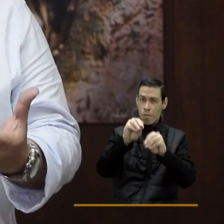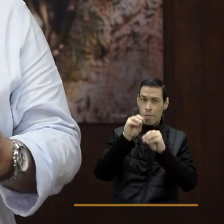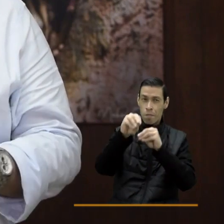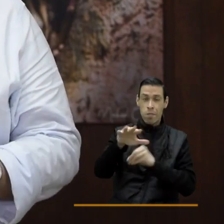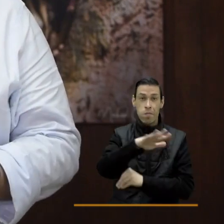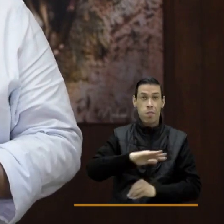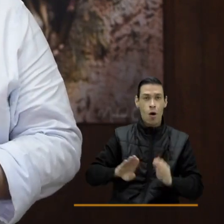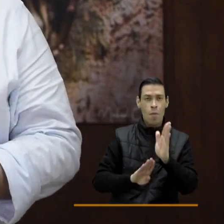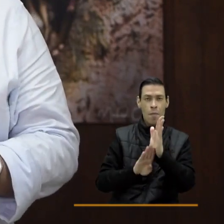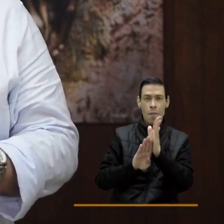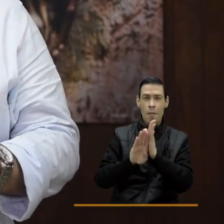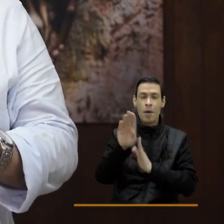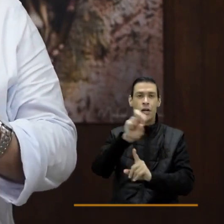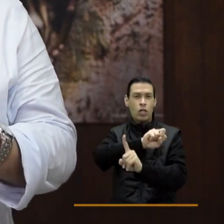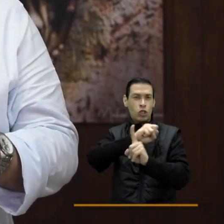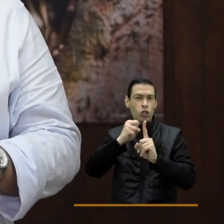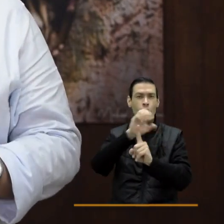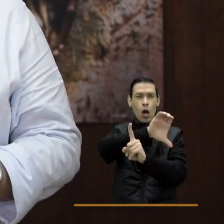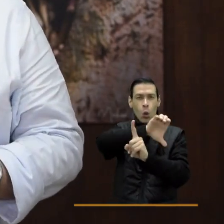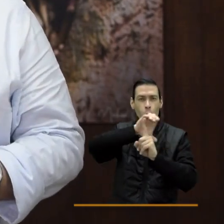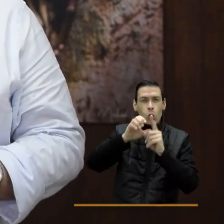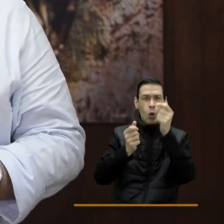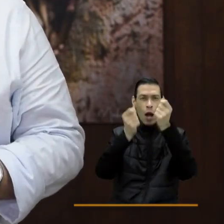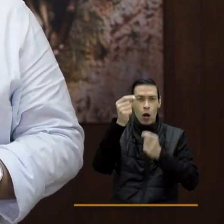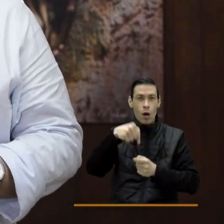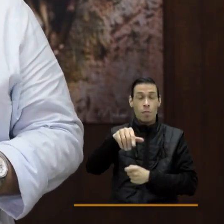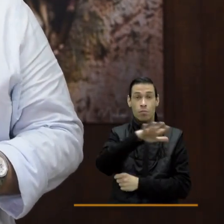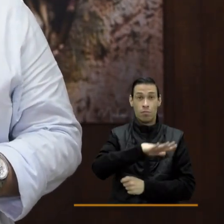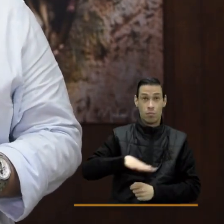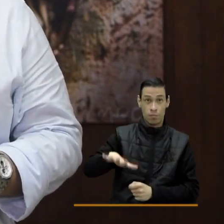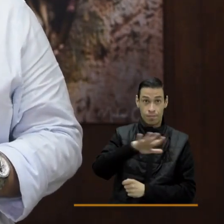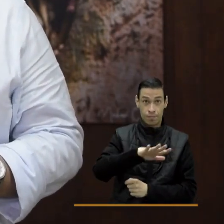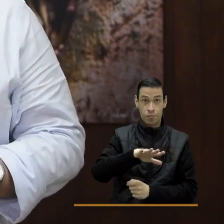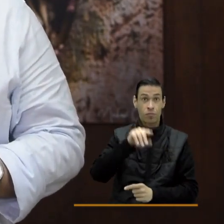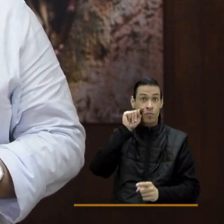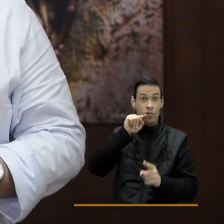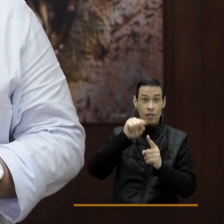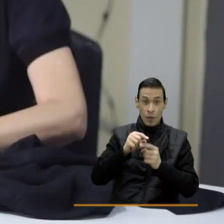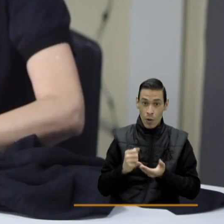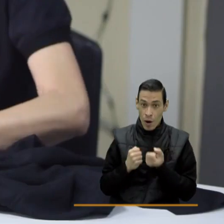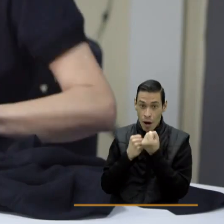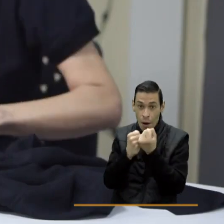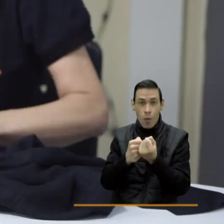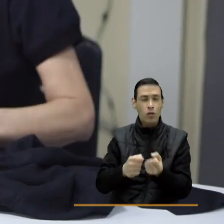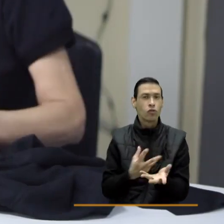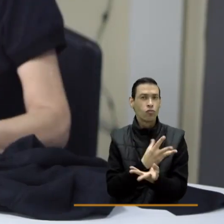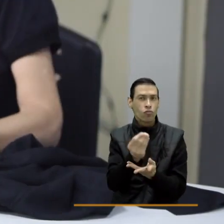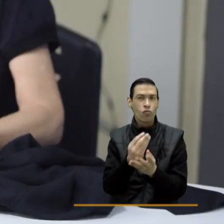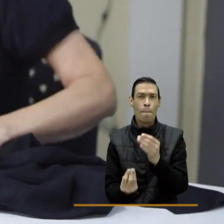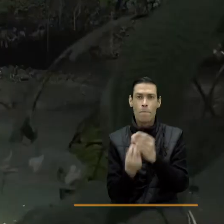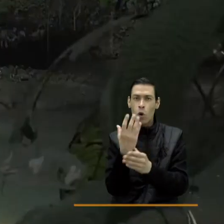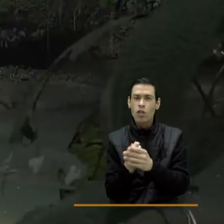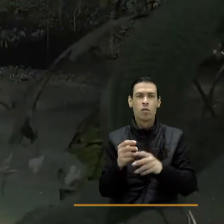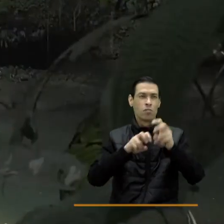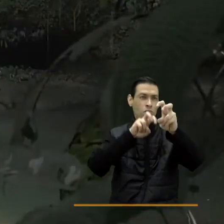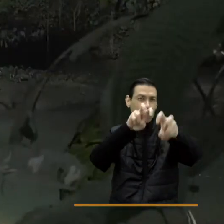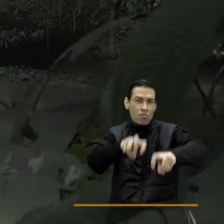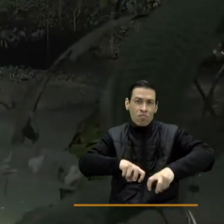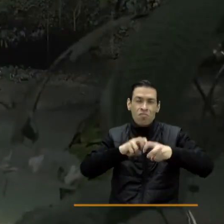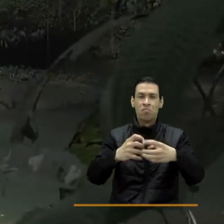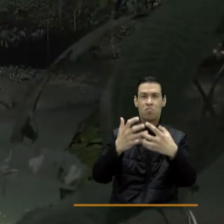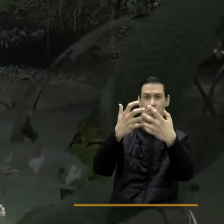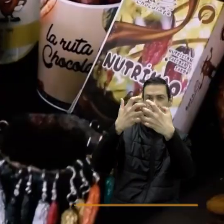crecimiento y desarrollo económico, social y cultural de nuestra región, fortaleciendo los sectores productivos de la agricultura, la